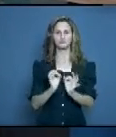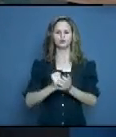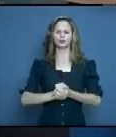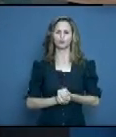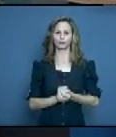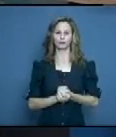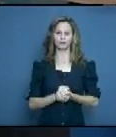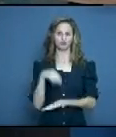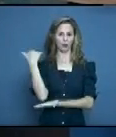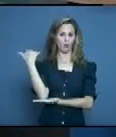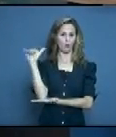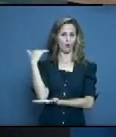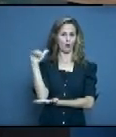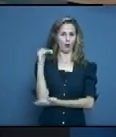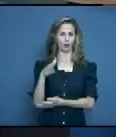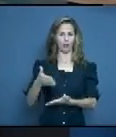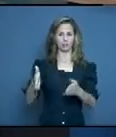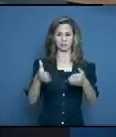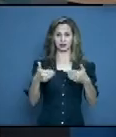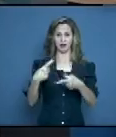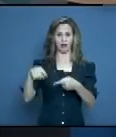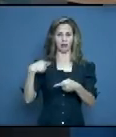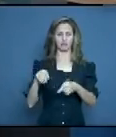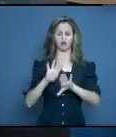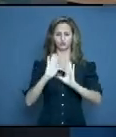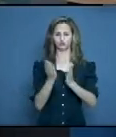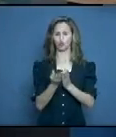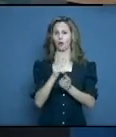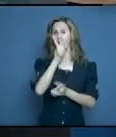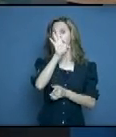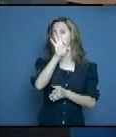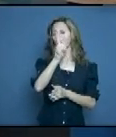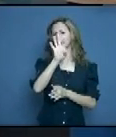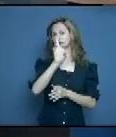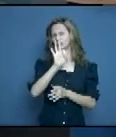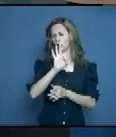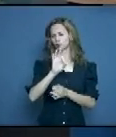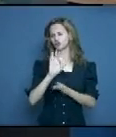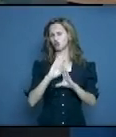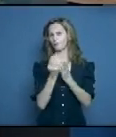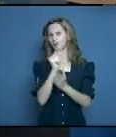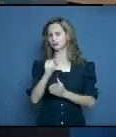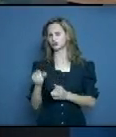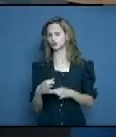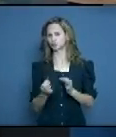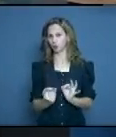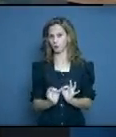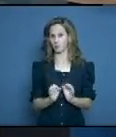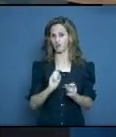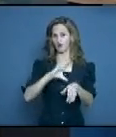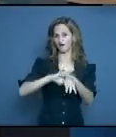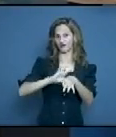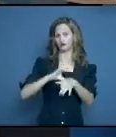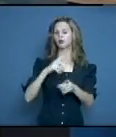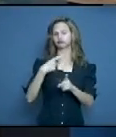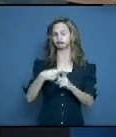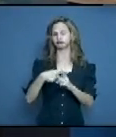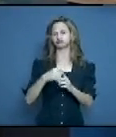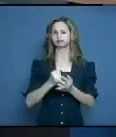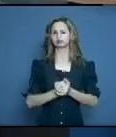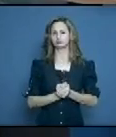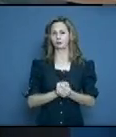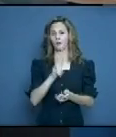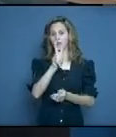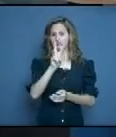Díaz Cuello, al cierre del día de ayer se reportan 28 pacientes con la enfermedad. De ellos, 23 son contactos de casos